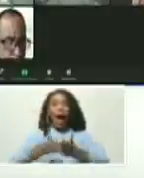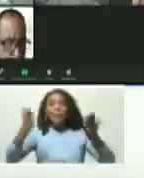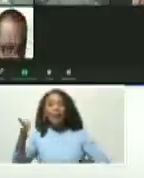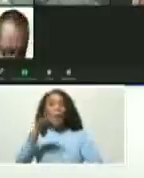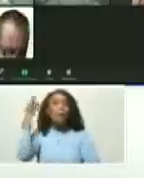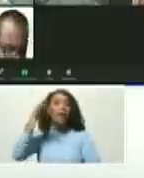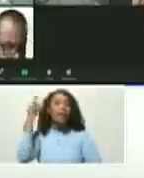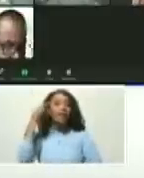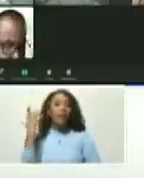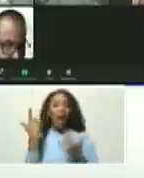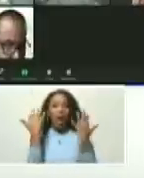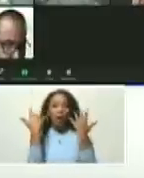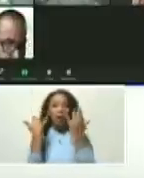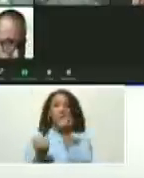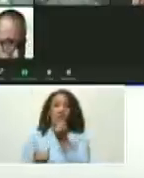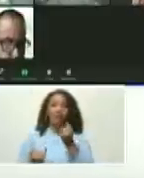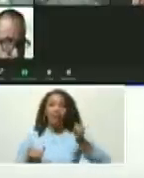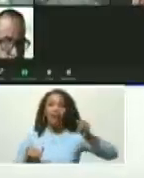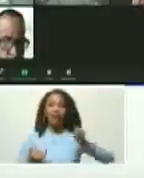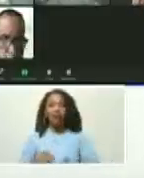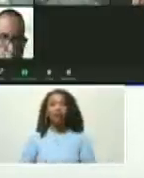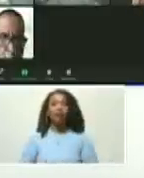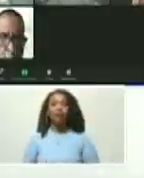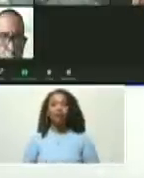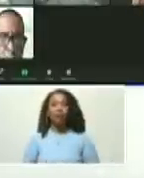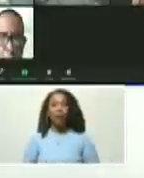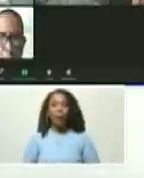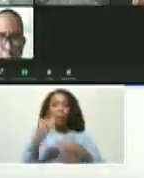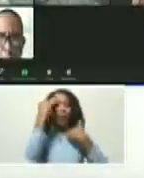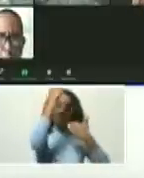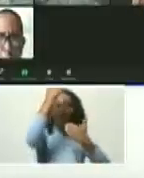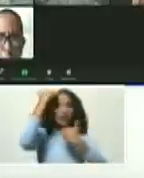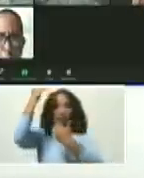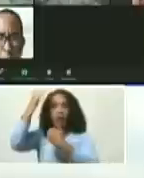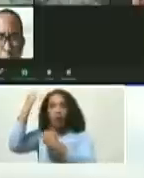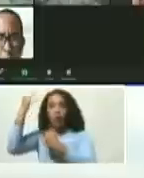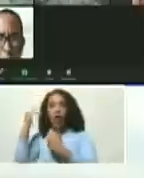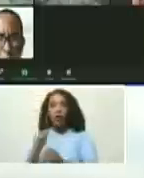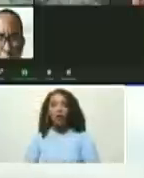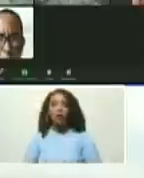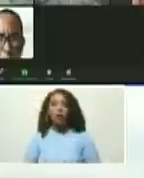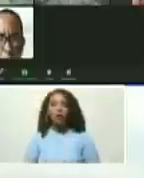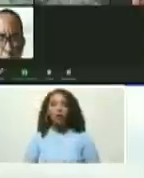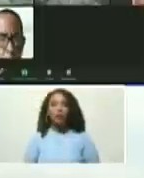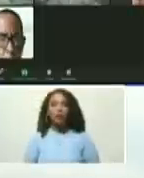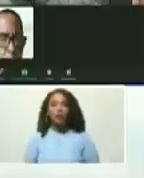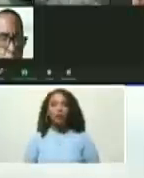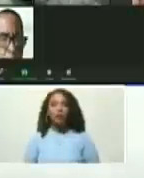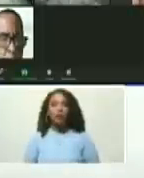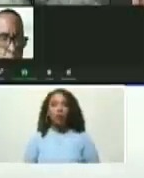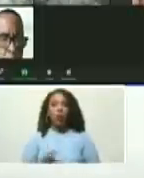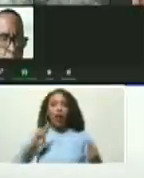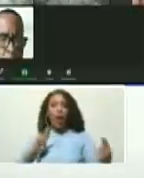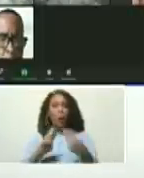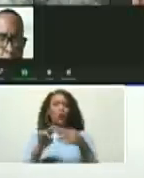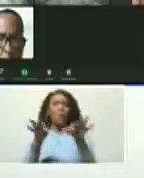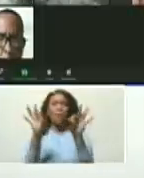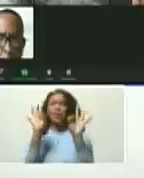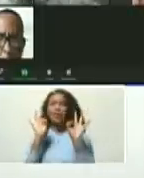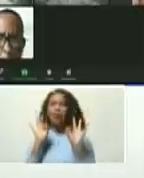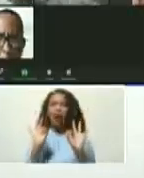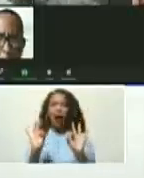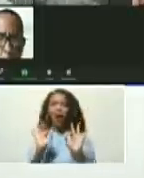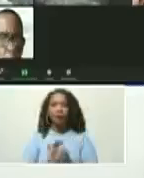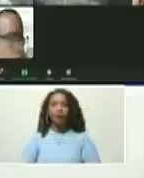de la mano izquierda. Vamos a ver, para saludarlo, porque este encuentro es un encuentro muy especial, de verdad.